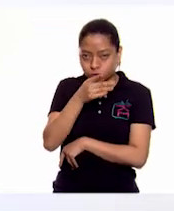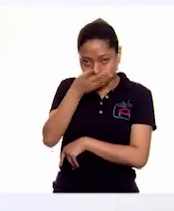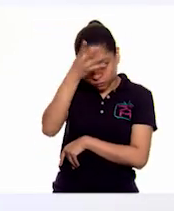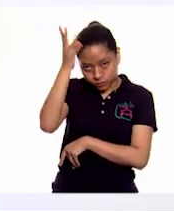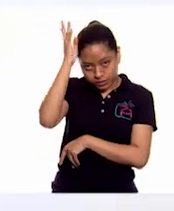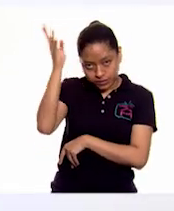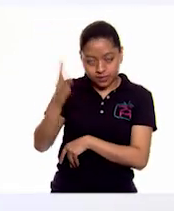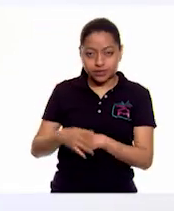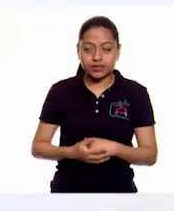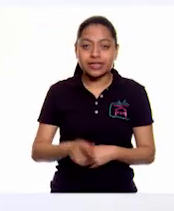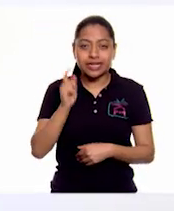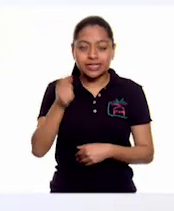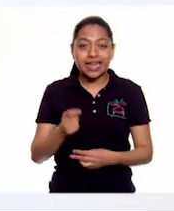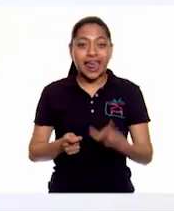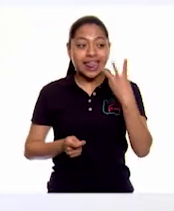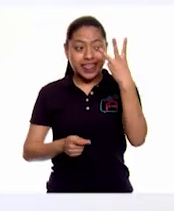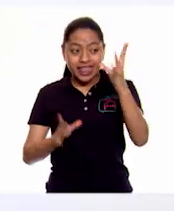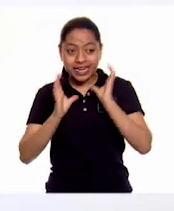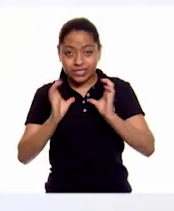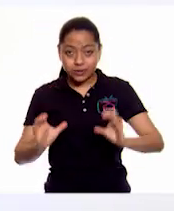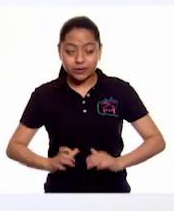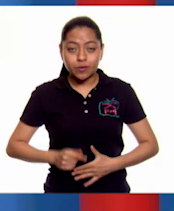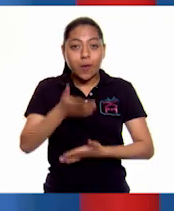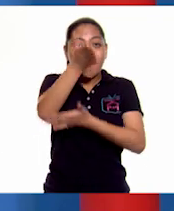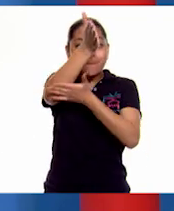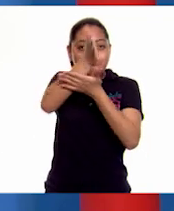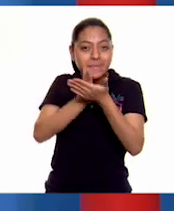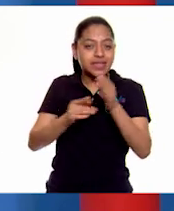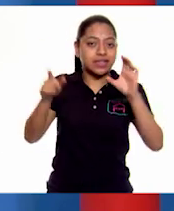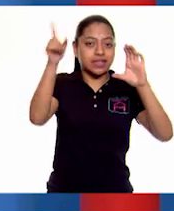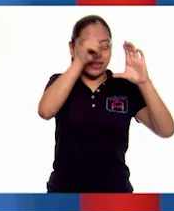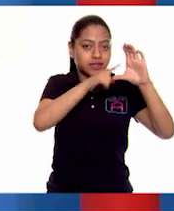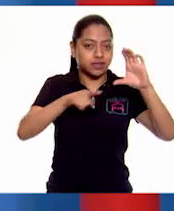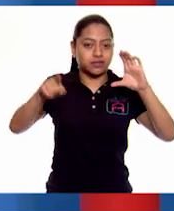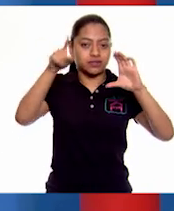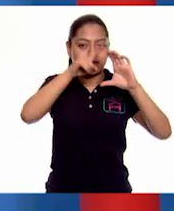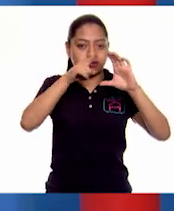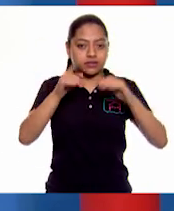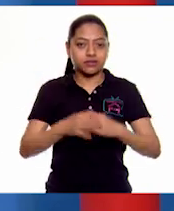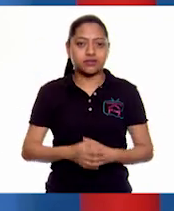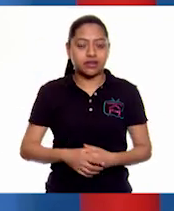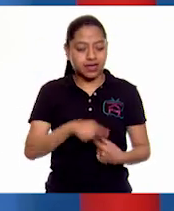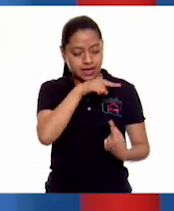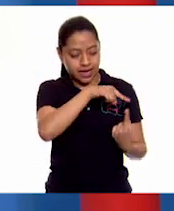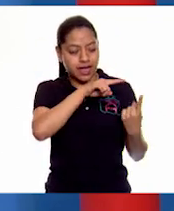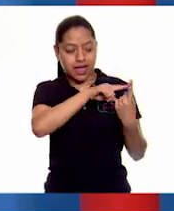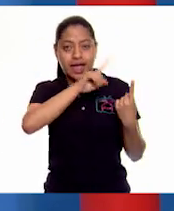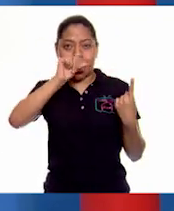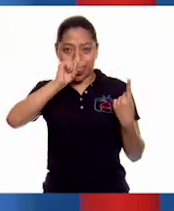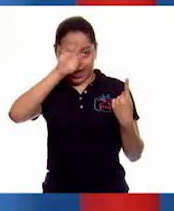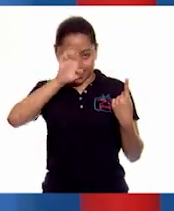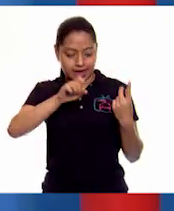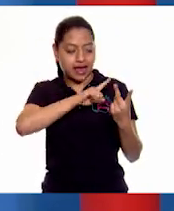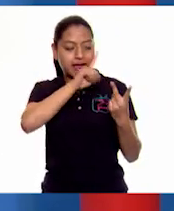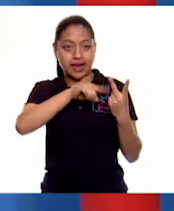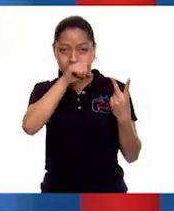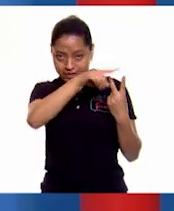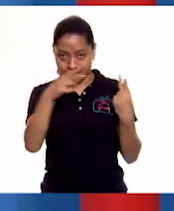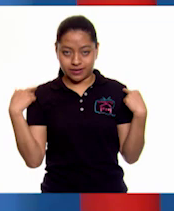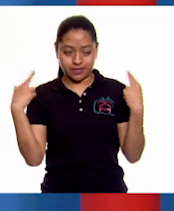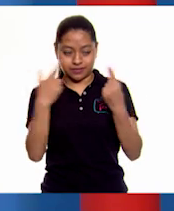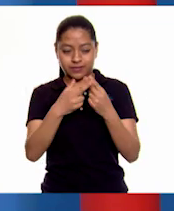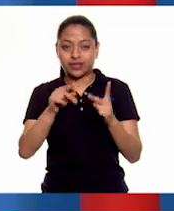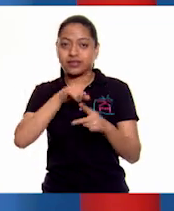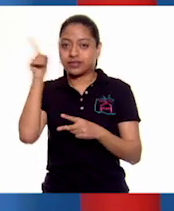Ajá. Entonces, solo necesitamos esos tres medios. Como ya lo mencionaron, uno para el gallito de Ale, uno para el del maestro, y uno para el mío.